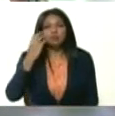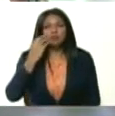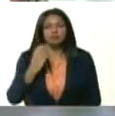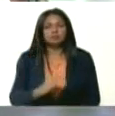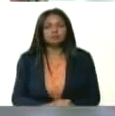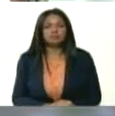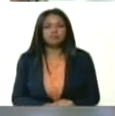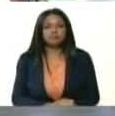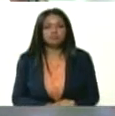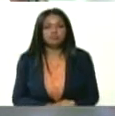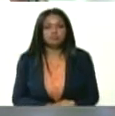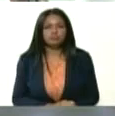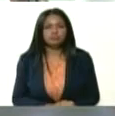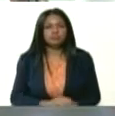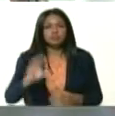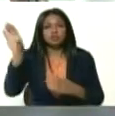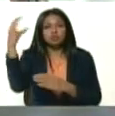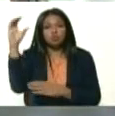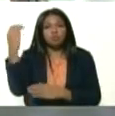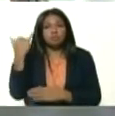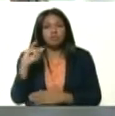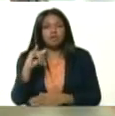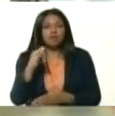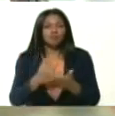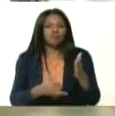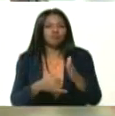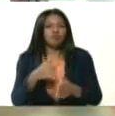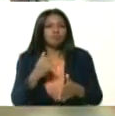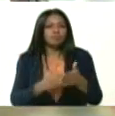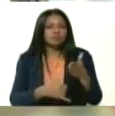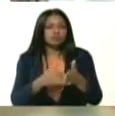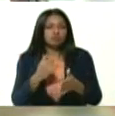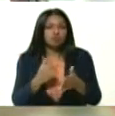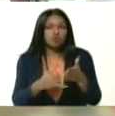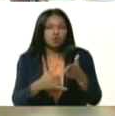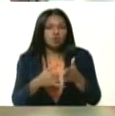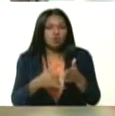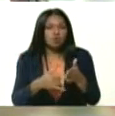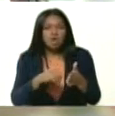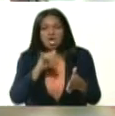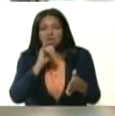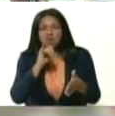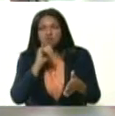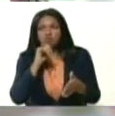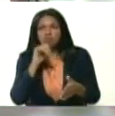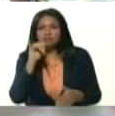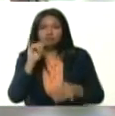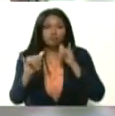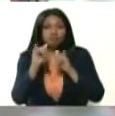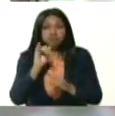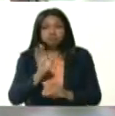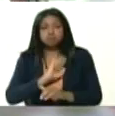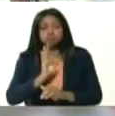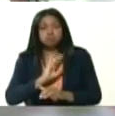Colombia hay un subregistro brutal denunciado por las propias autoridades.